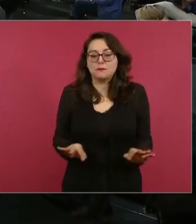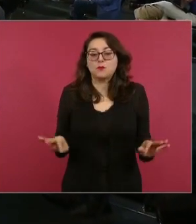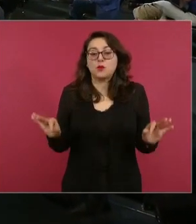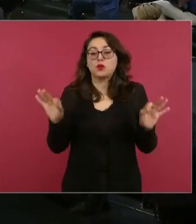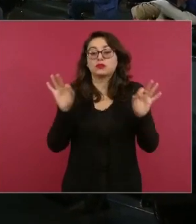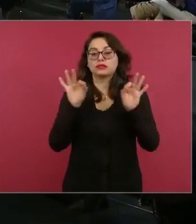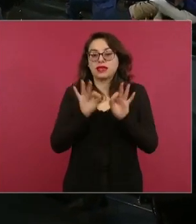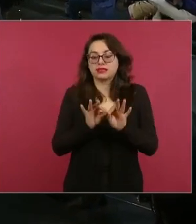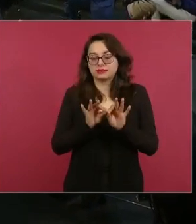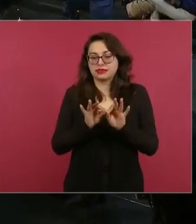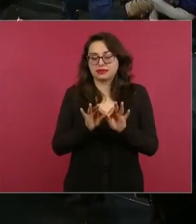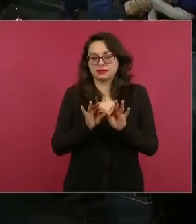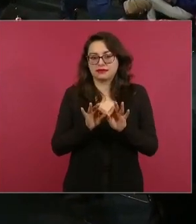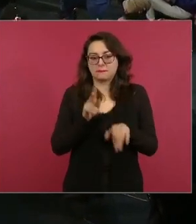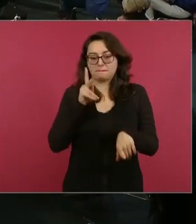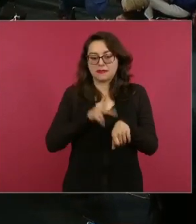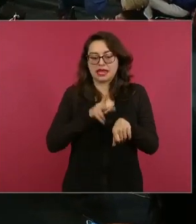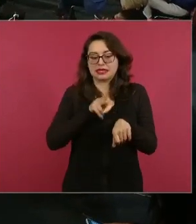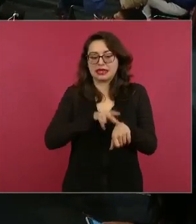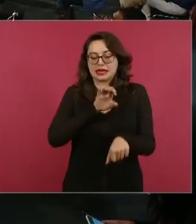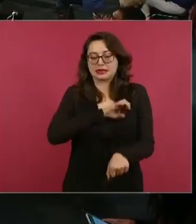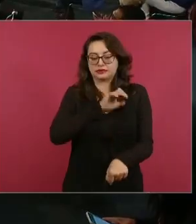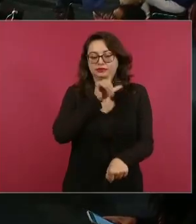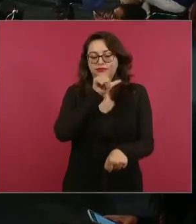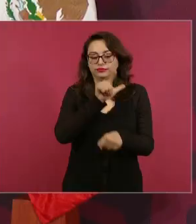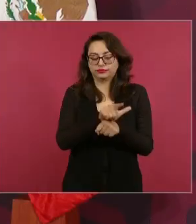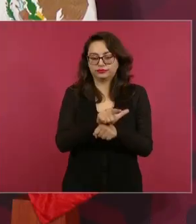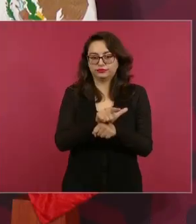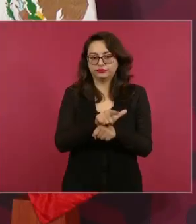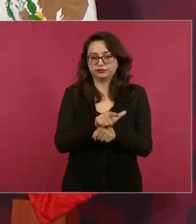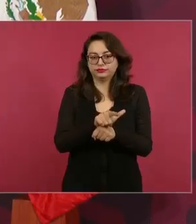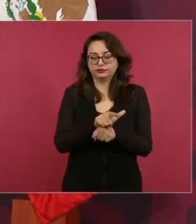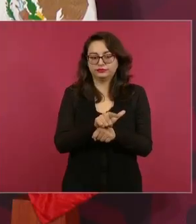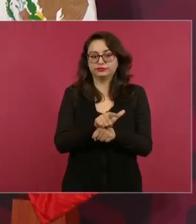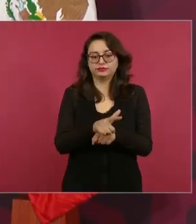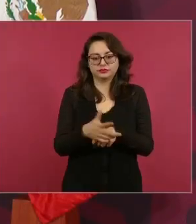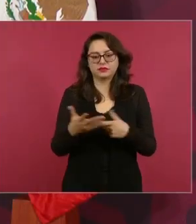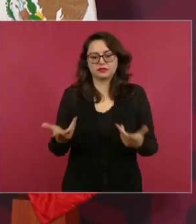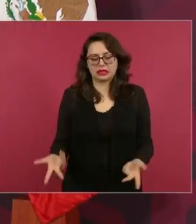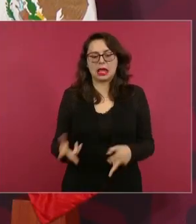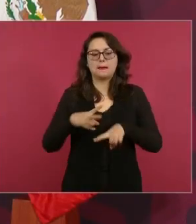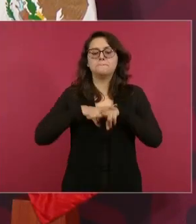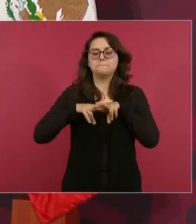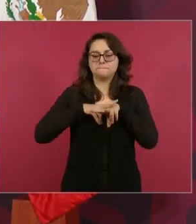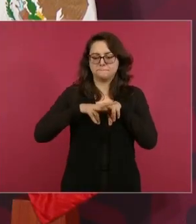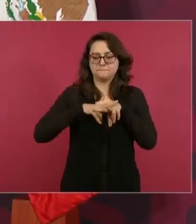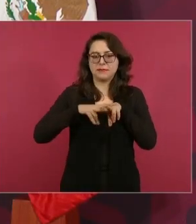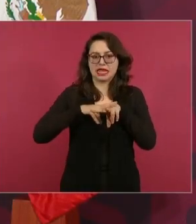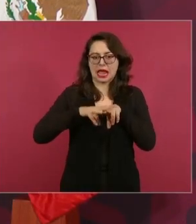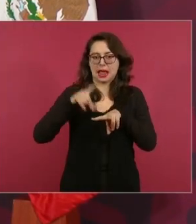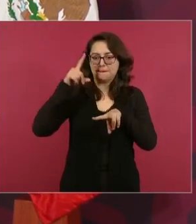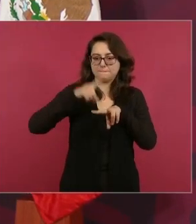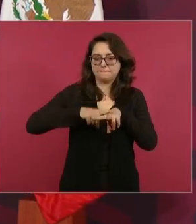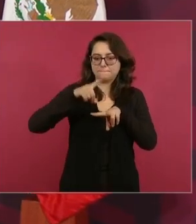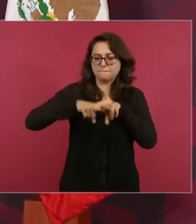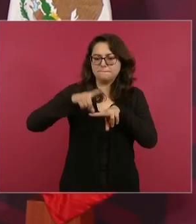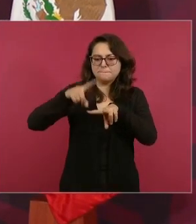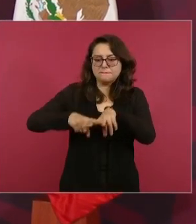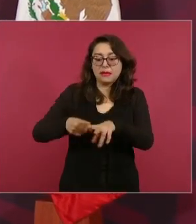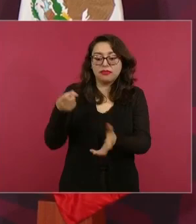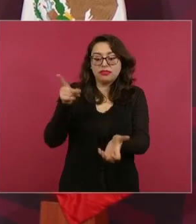durmientes y luego las vías pero tiene que llevar piedra